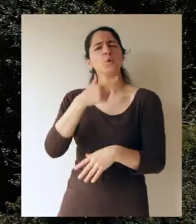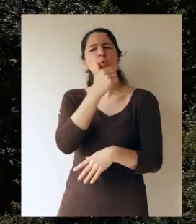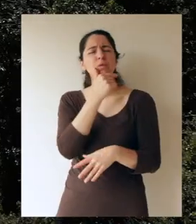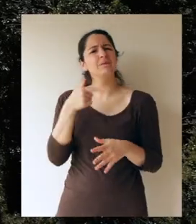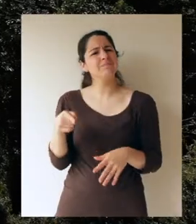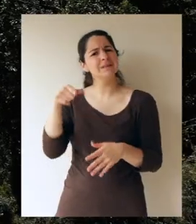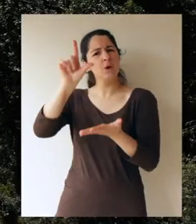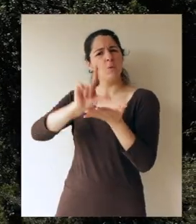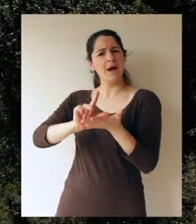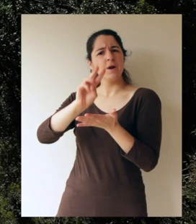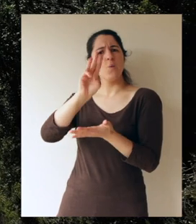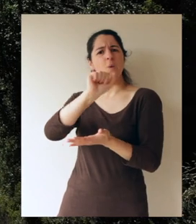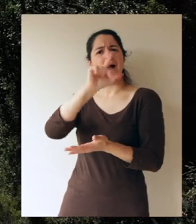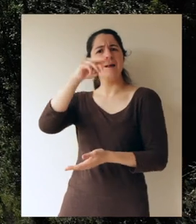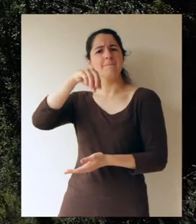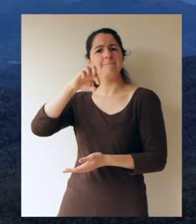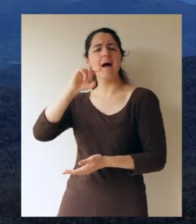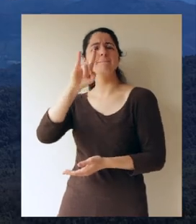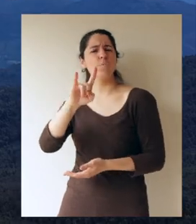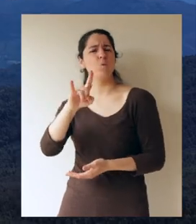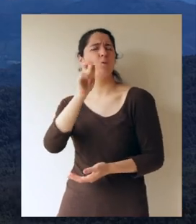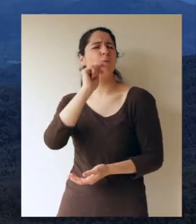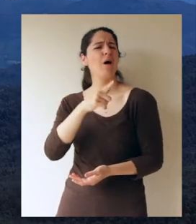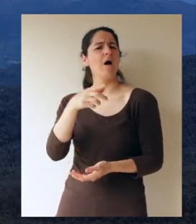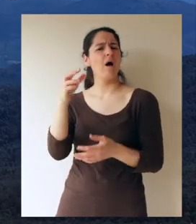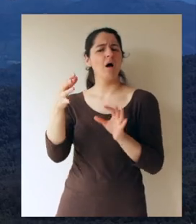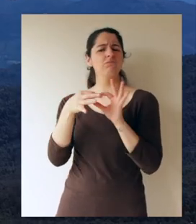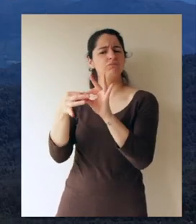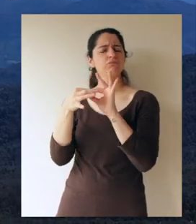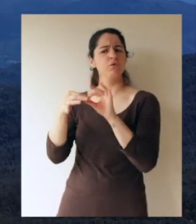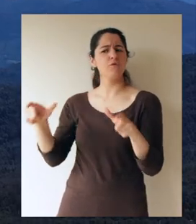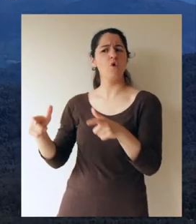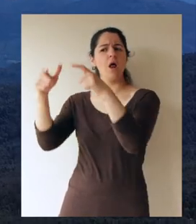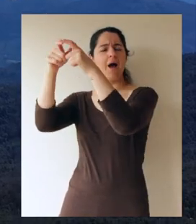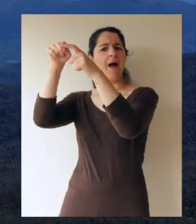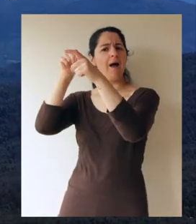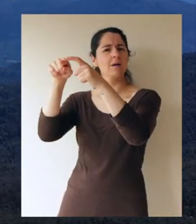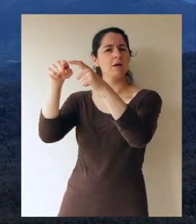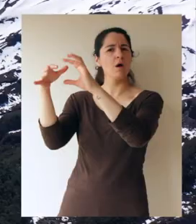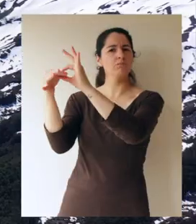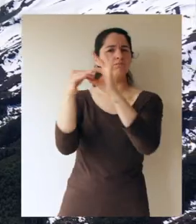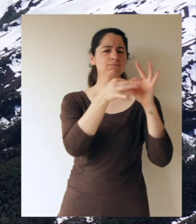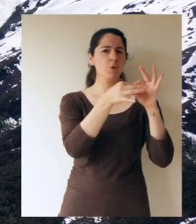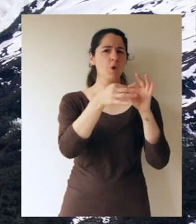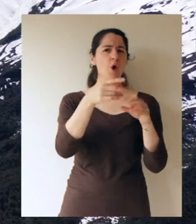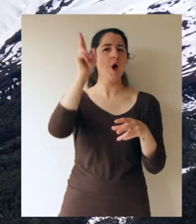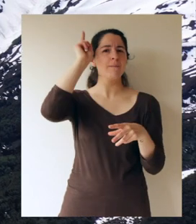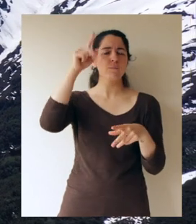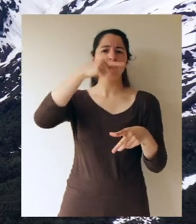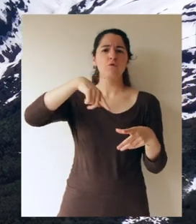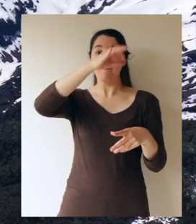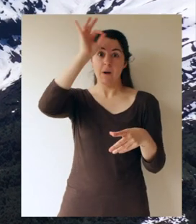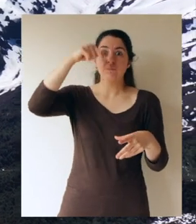se denomina Gualmapi. ¿Cuál es la relación del volcán del Mocho Tecuenco con los pueblos originarios del